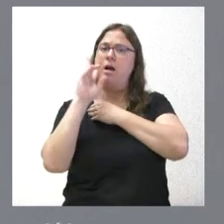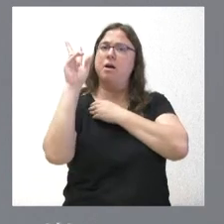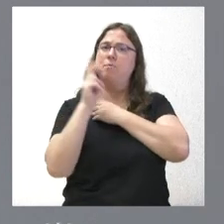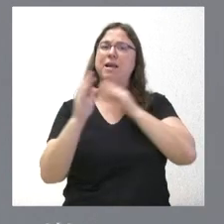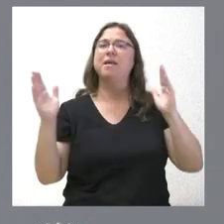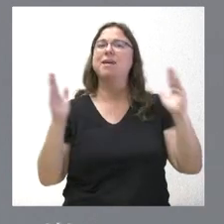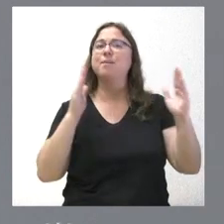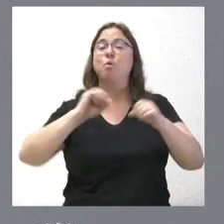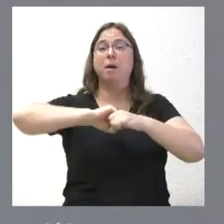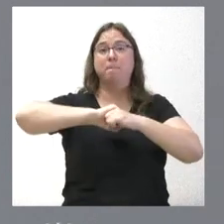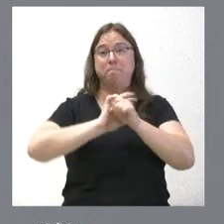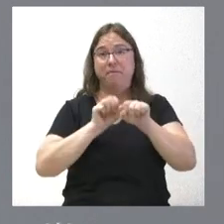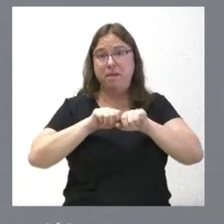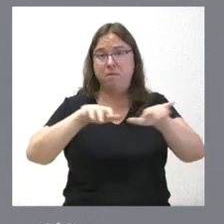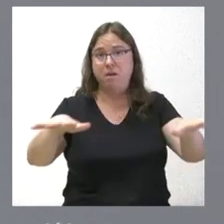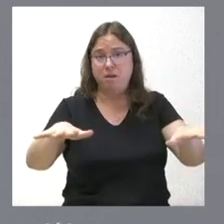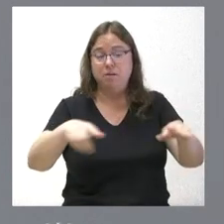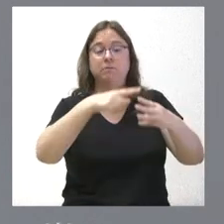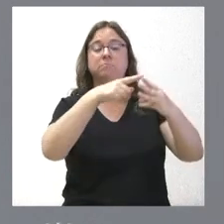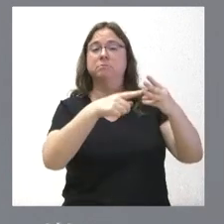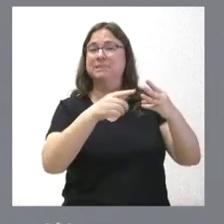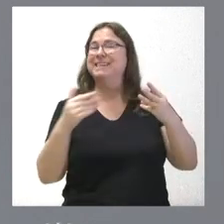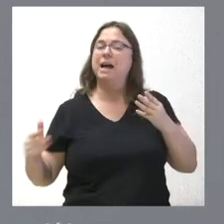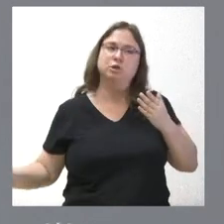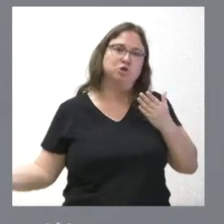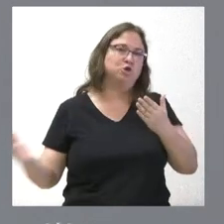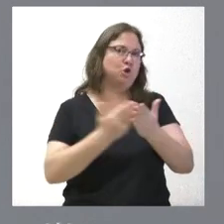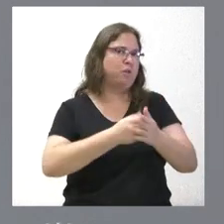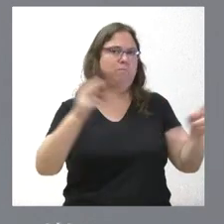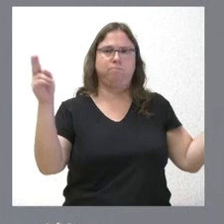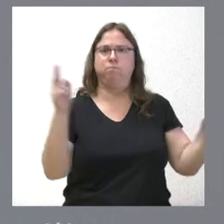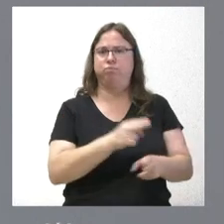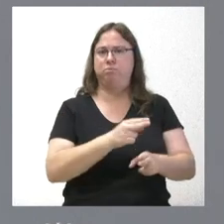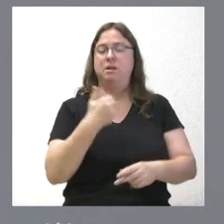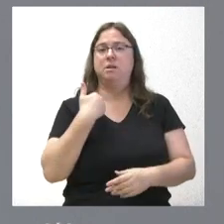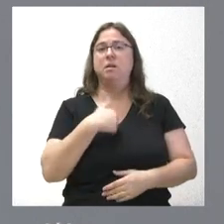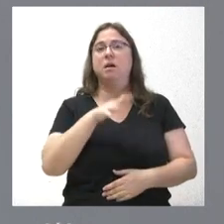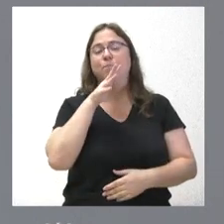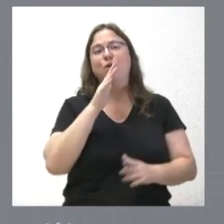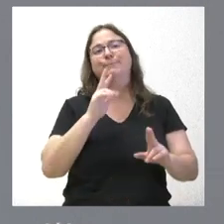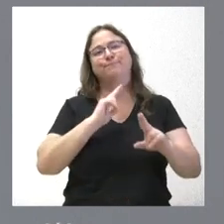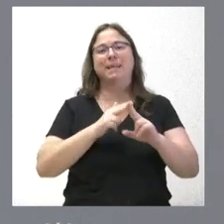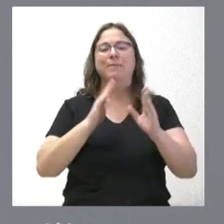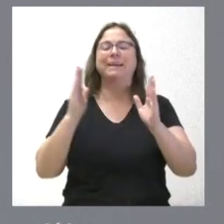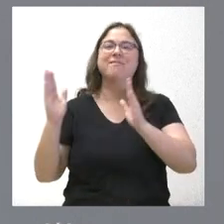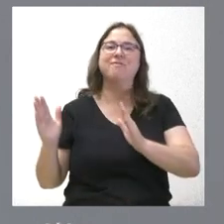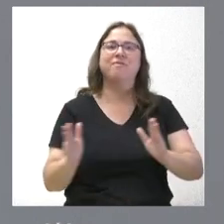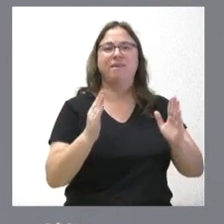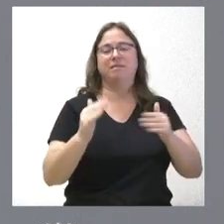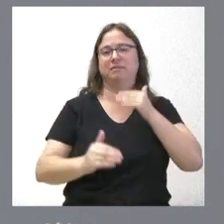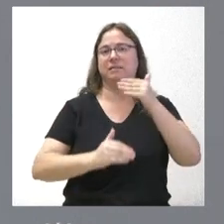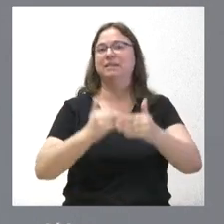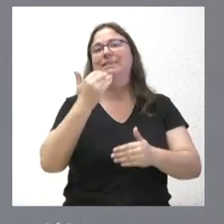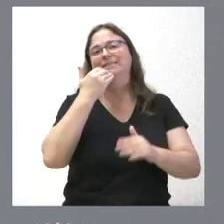la pandemia. Una vez que ya pasamos a otra siguiente fase y se da por